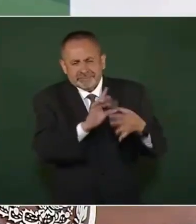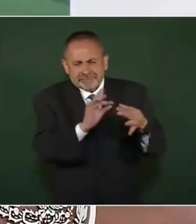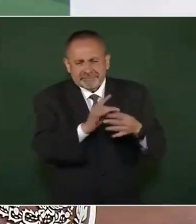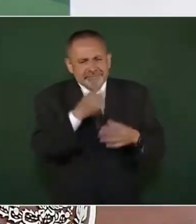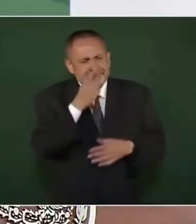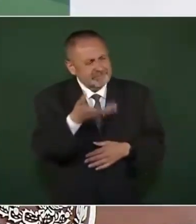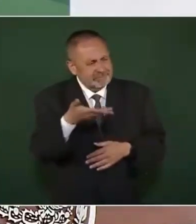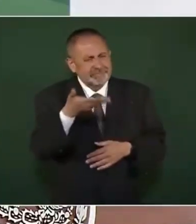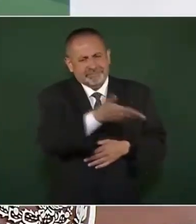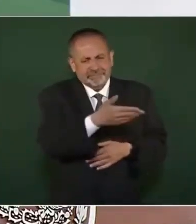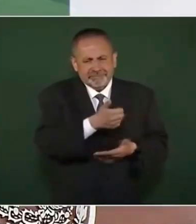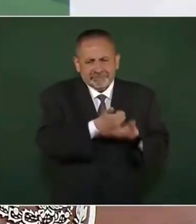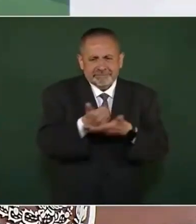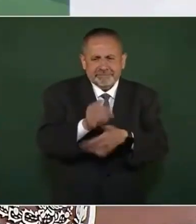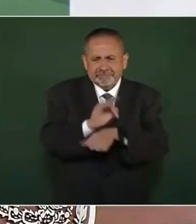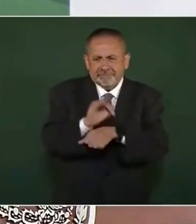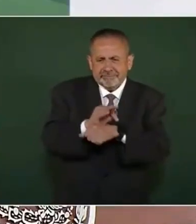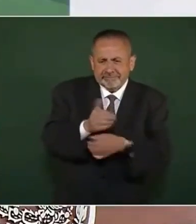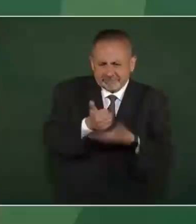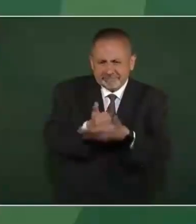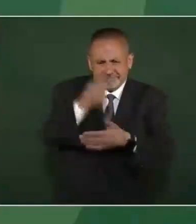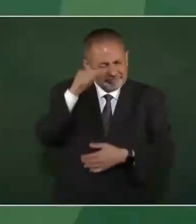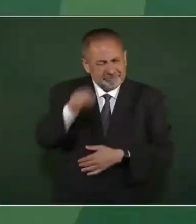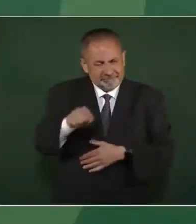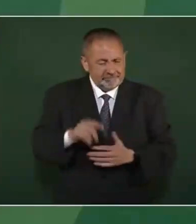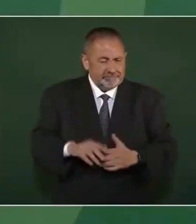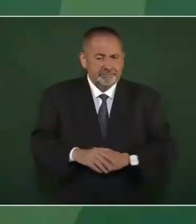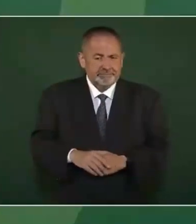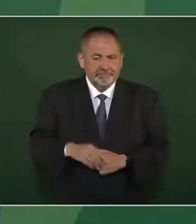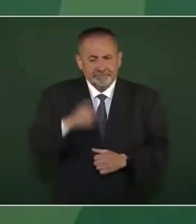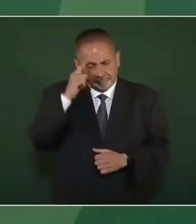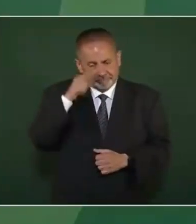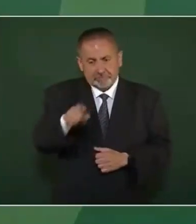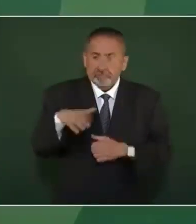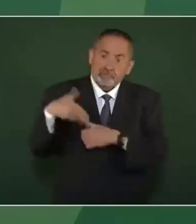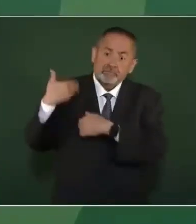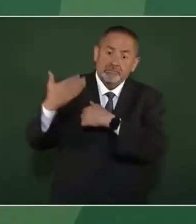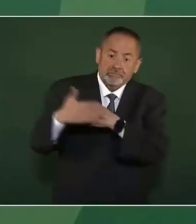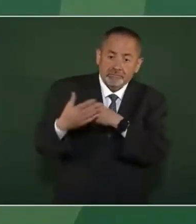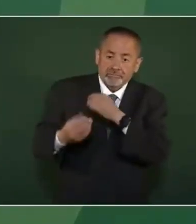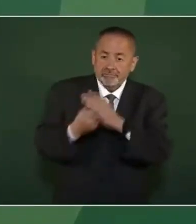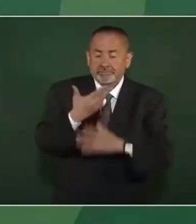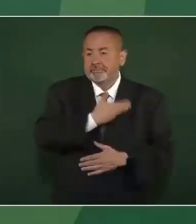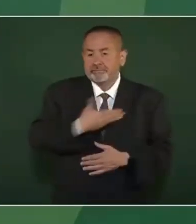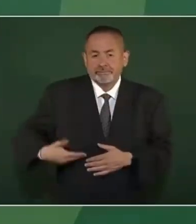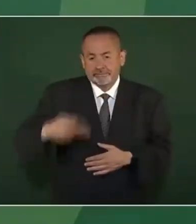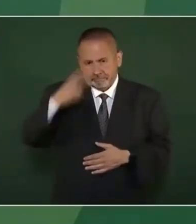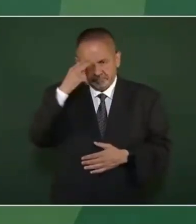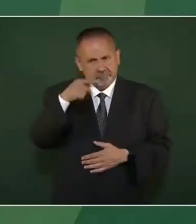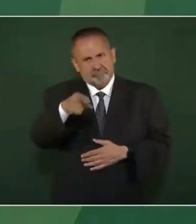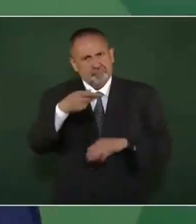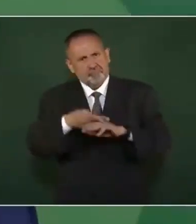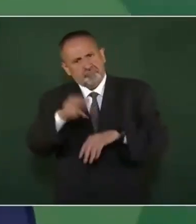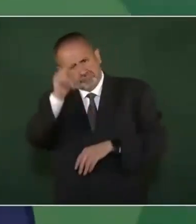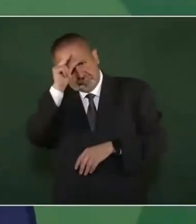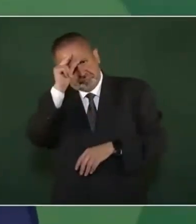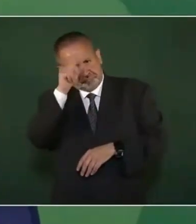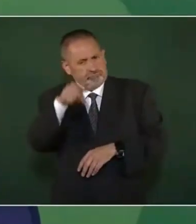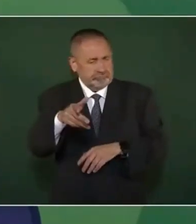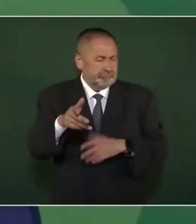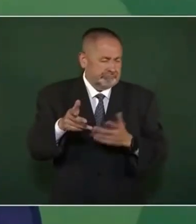le pide que le ayude para que usted sea el próximo presidente de México, usted es un hombre inteligente